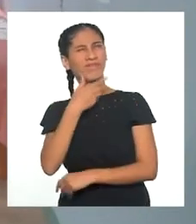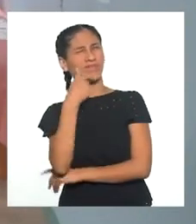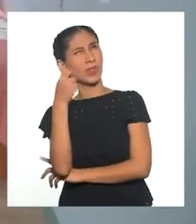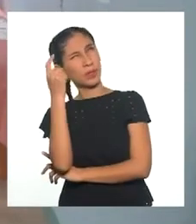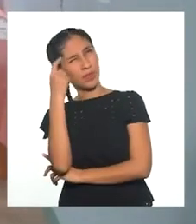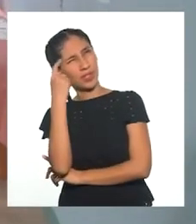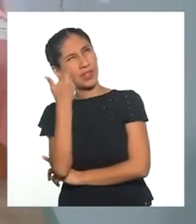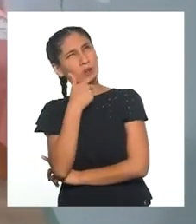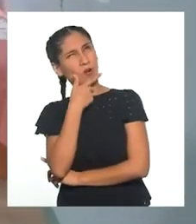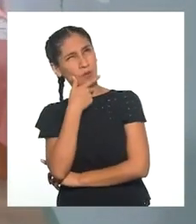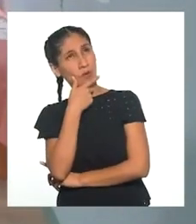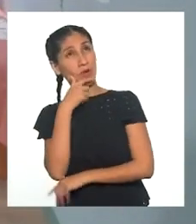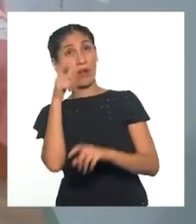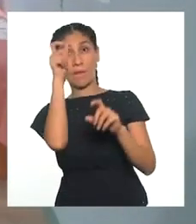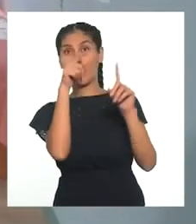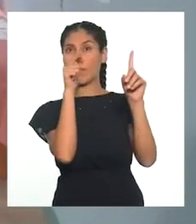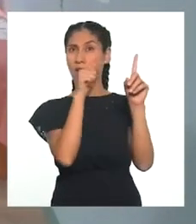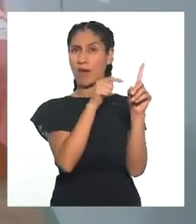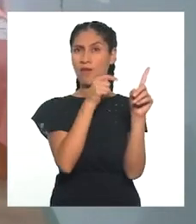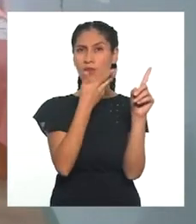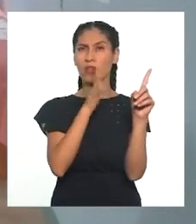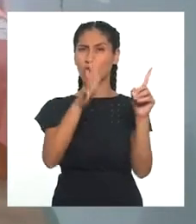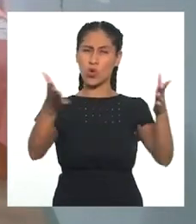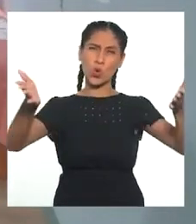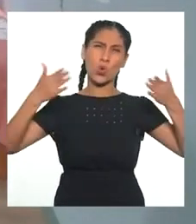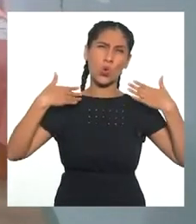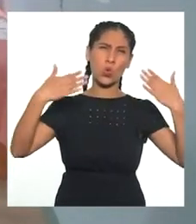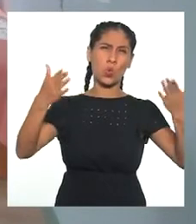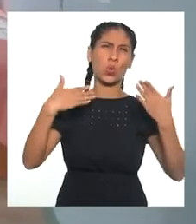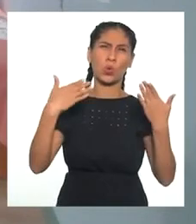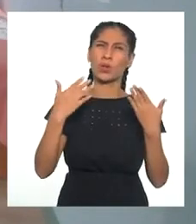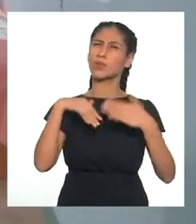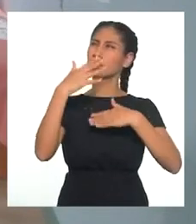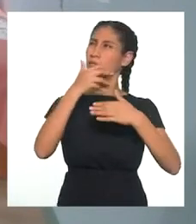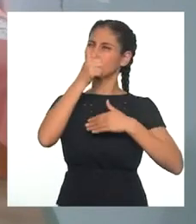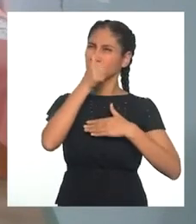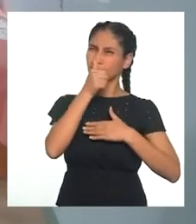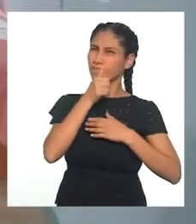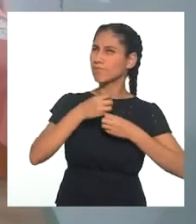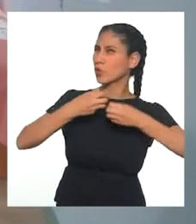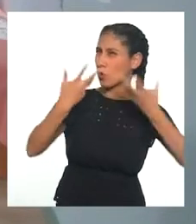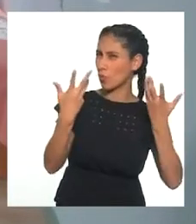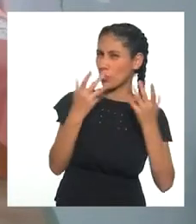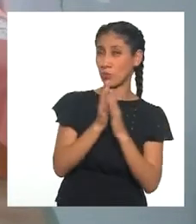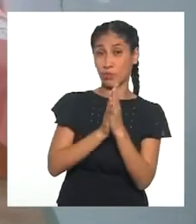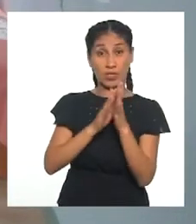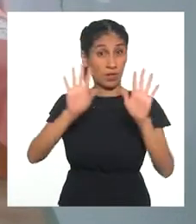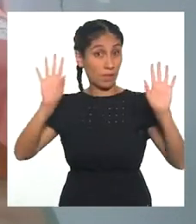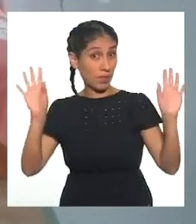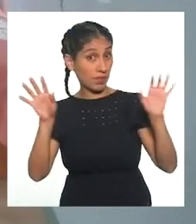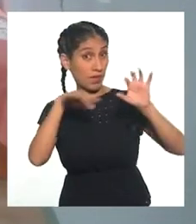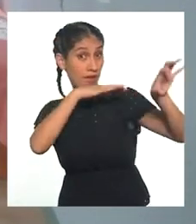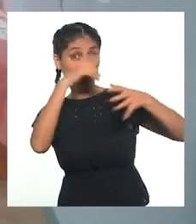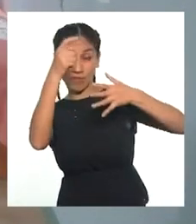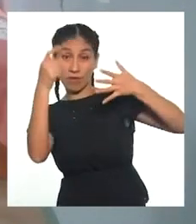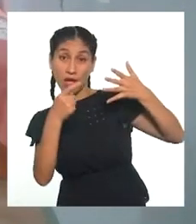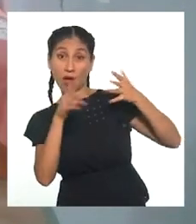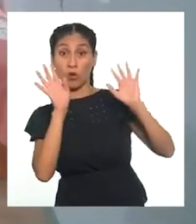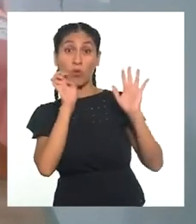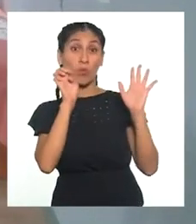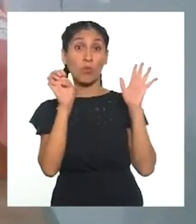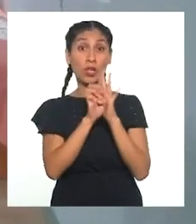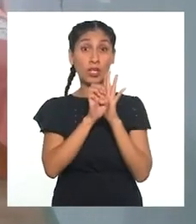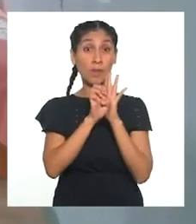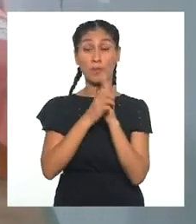combate el malestar del calor de una manera más pequeña y temporal. Hagamos un producto así, quizás algo consumible. Los